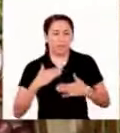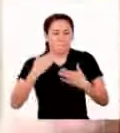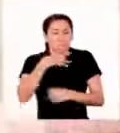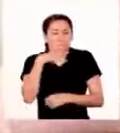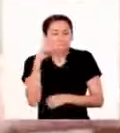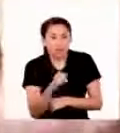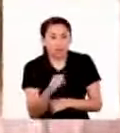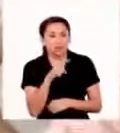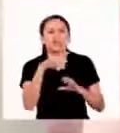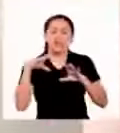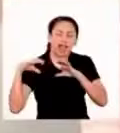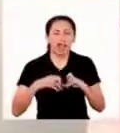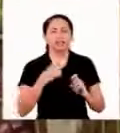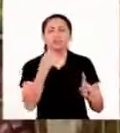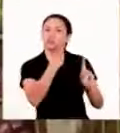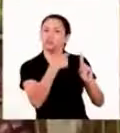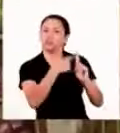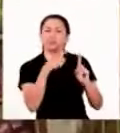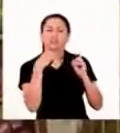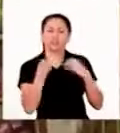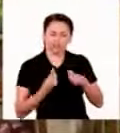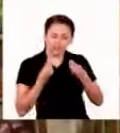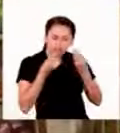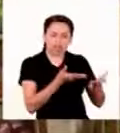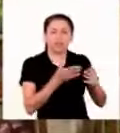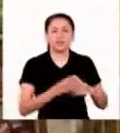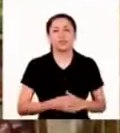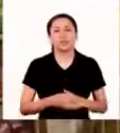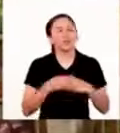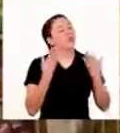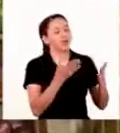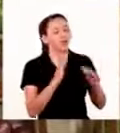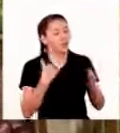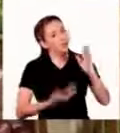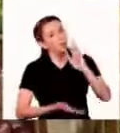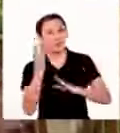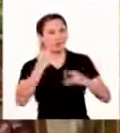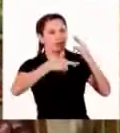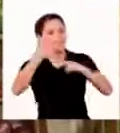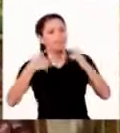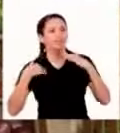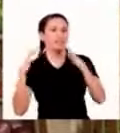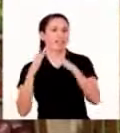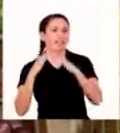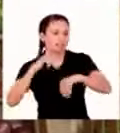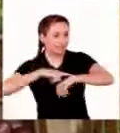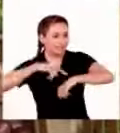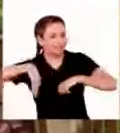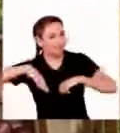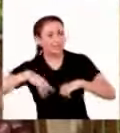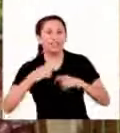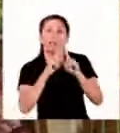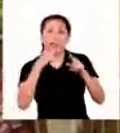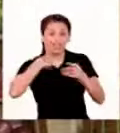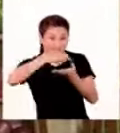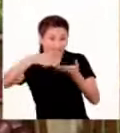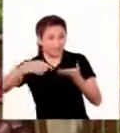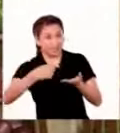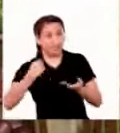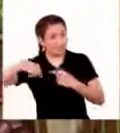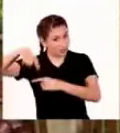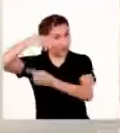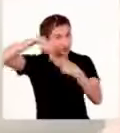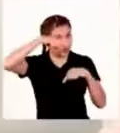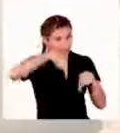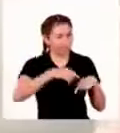merece y es lo que mi mamá merece y es lo que va a tener así es bueno ya me tengo que regresar a la casa se me ha hecho un poquito tarde pero esta semana nos damos